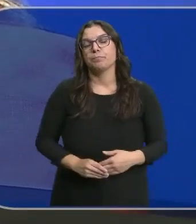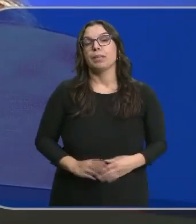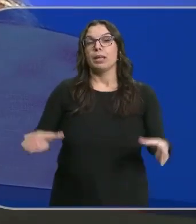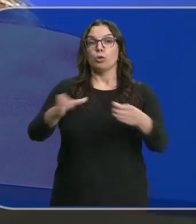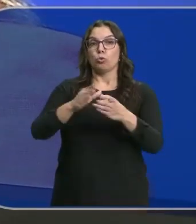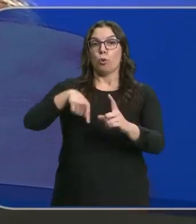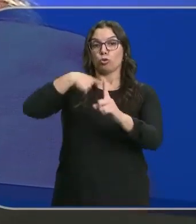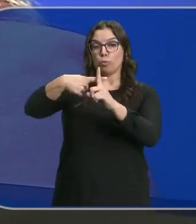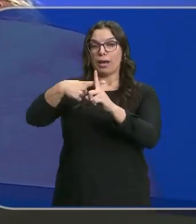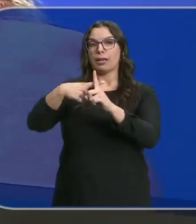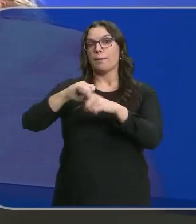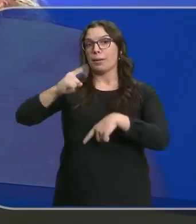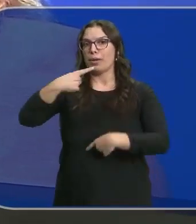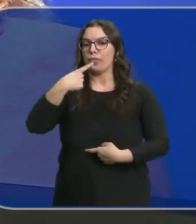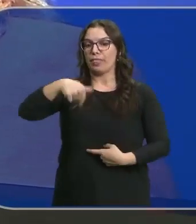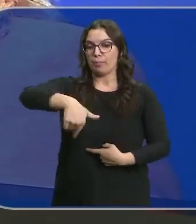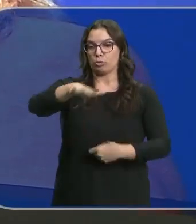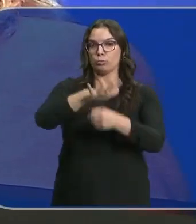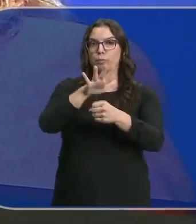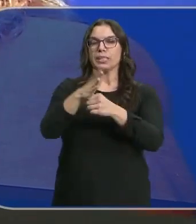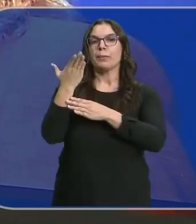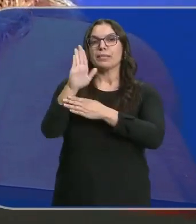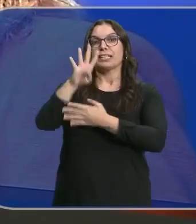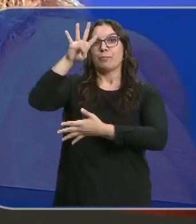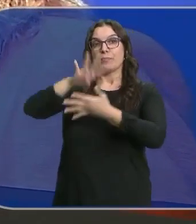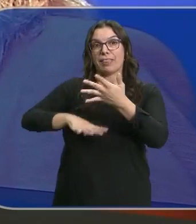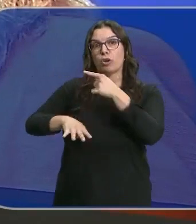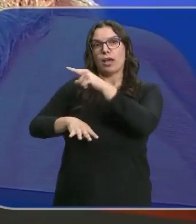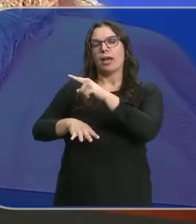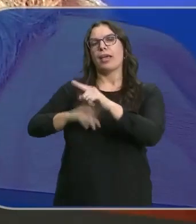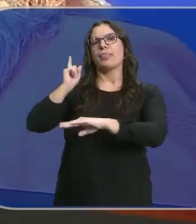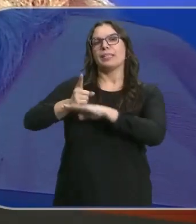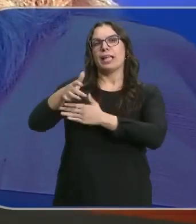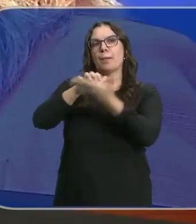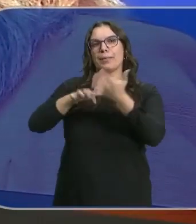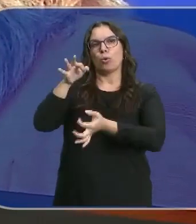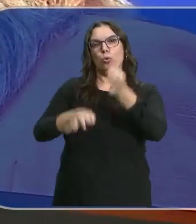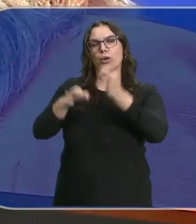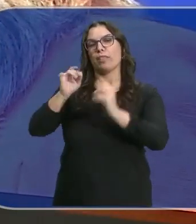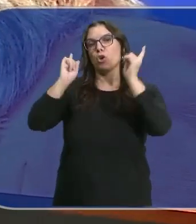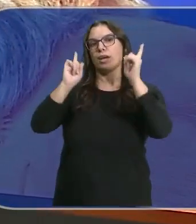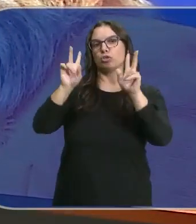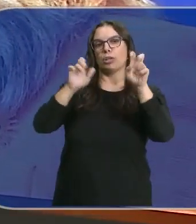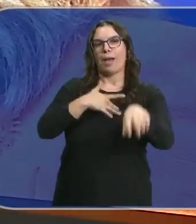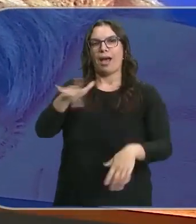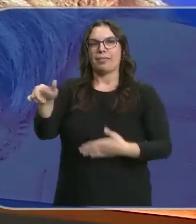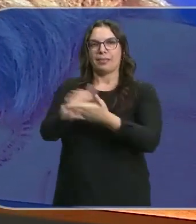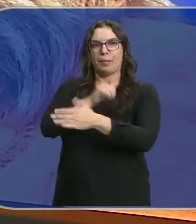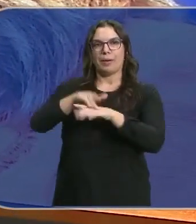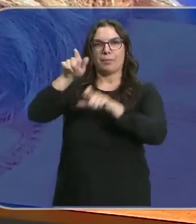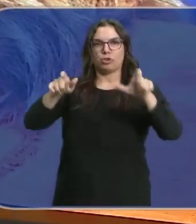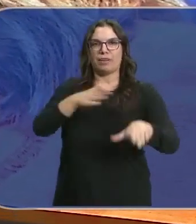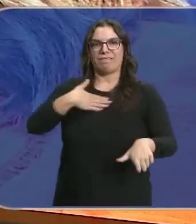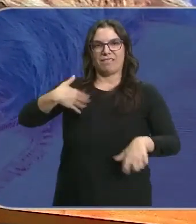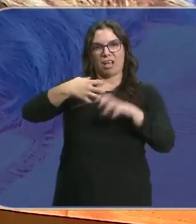Sumar se adelanta al PSOE y anuncia que este martes va a presentar en Barcelona su dictamen jurídico sobre la posible amnistía a los independentistas.